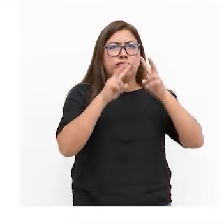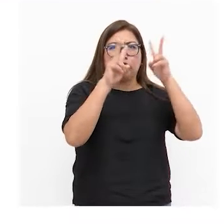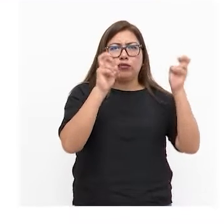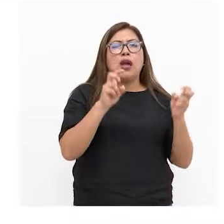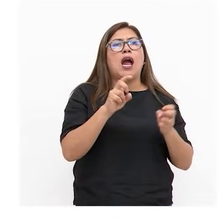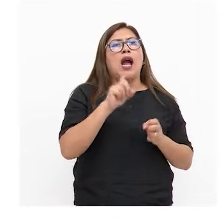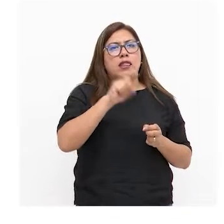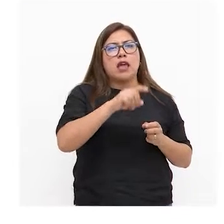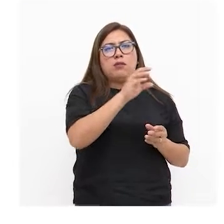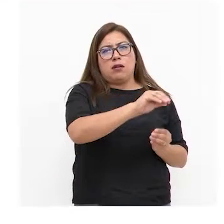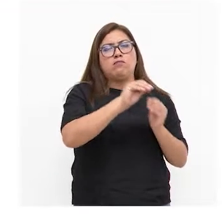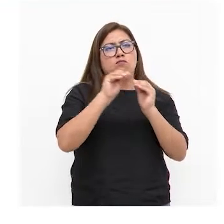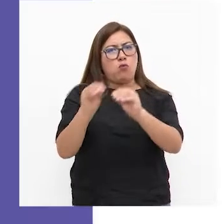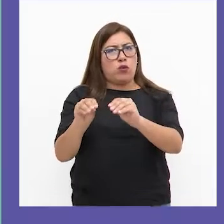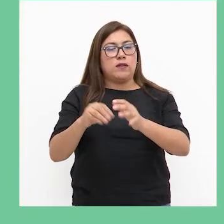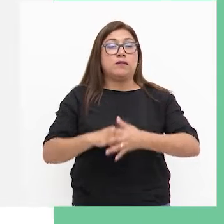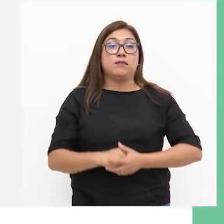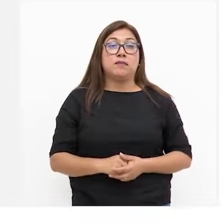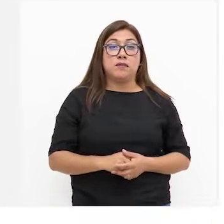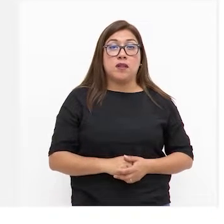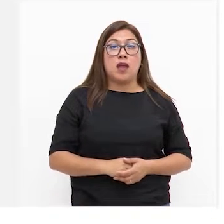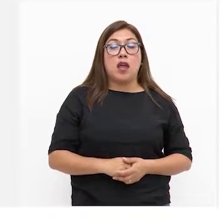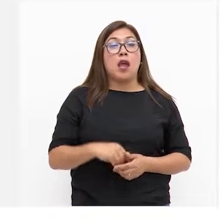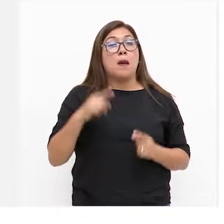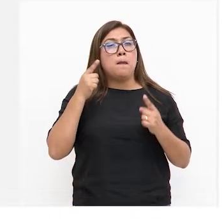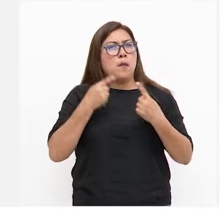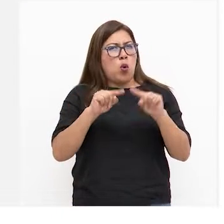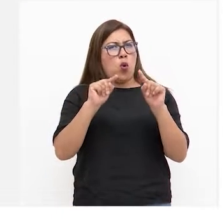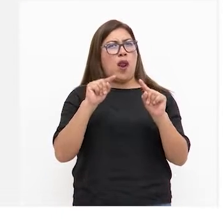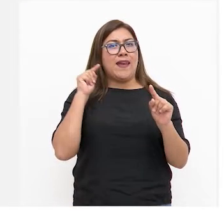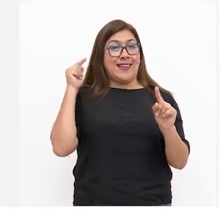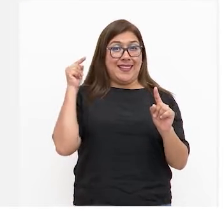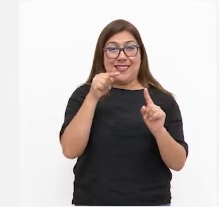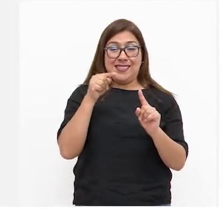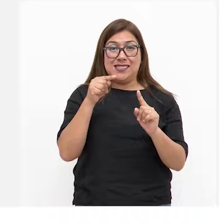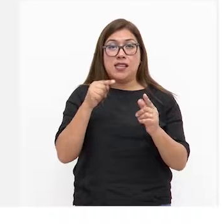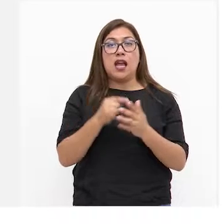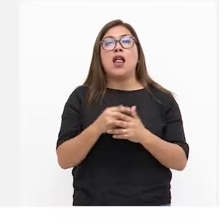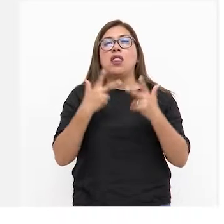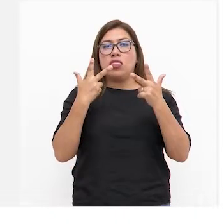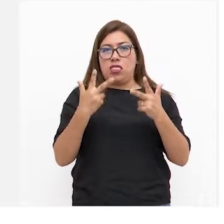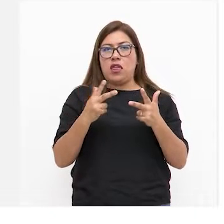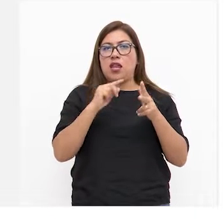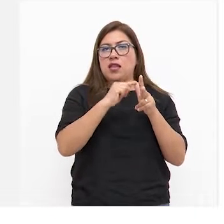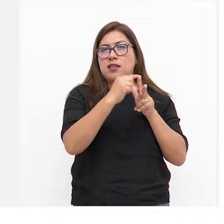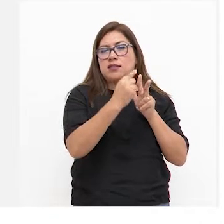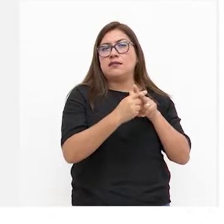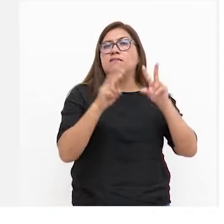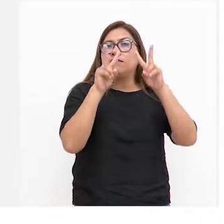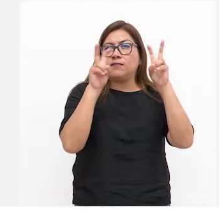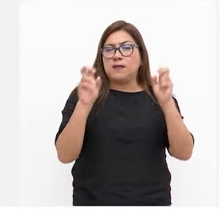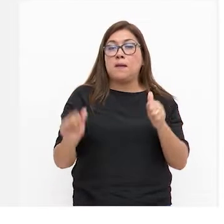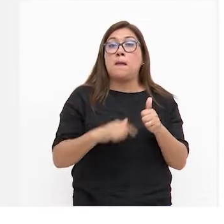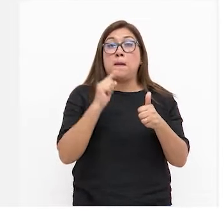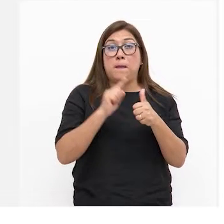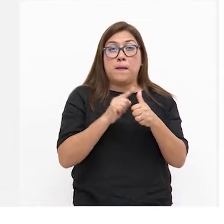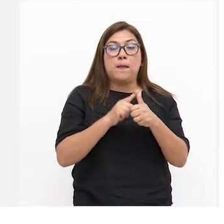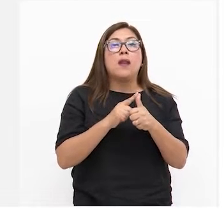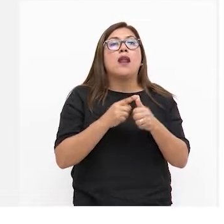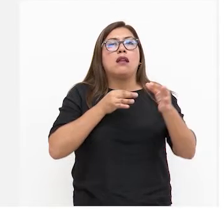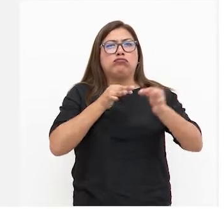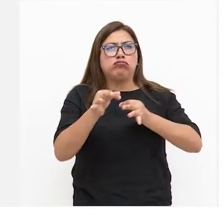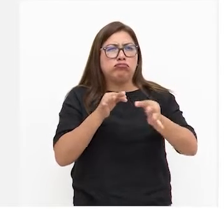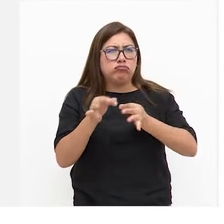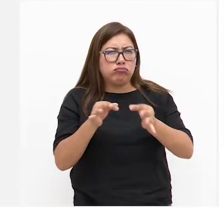se denomina designación para lograr dicho objetivo se abordarán tres temas en primer lugar